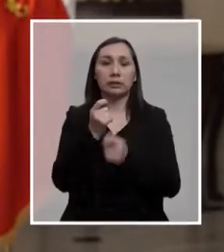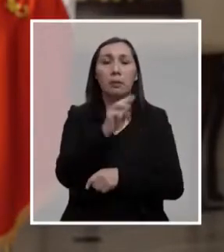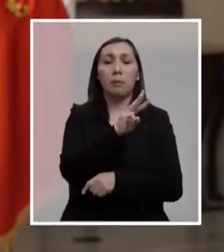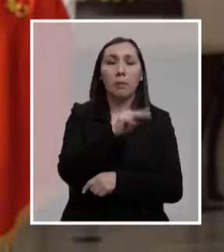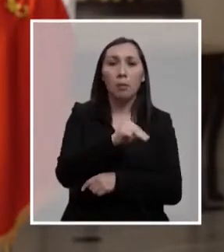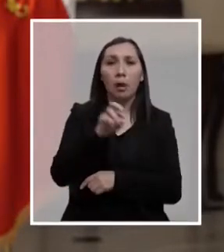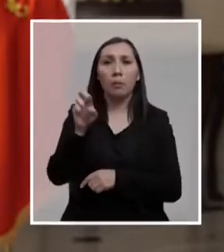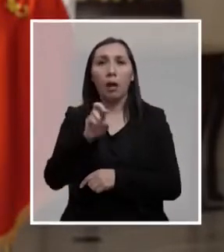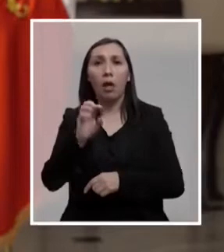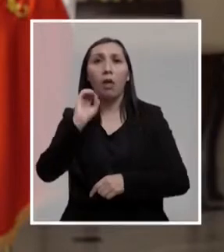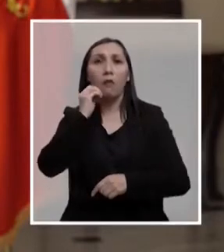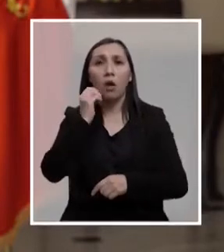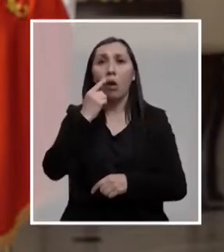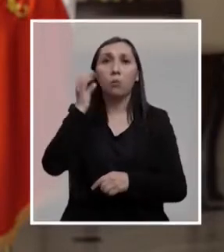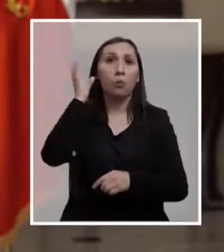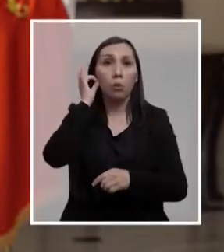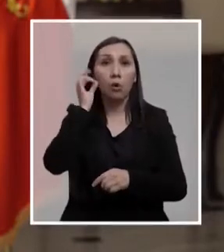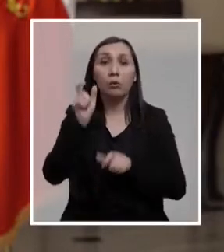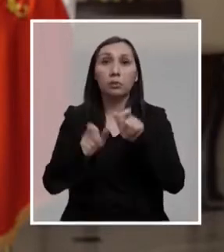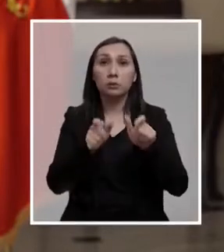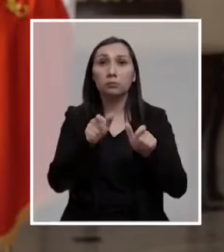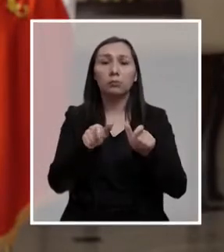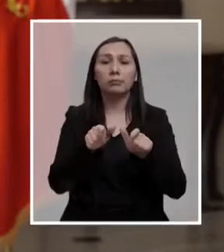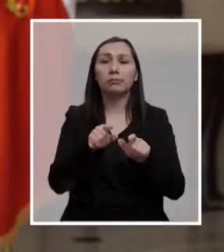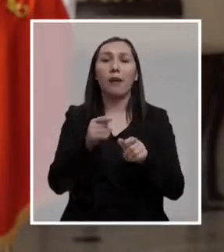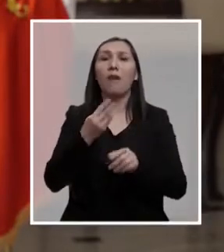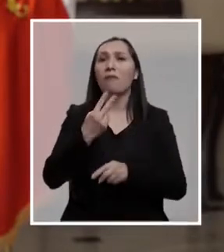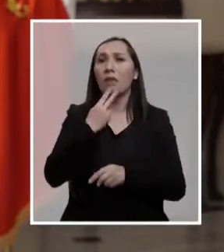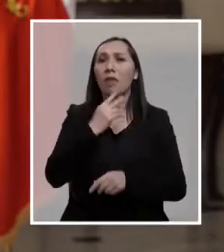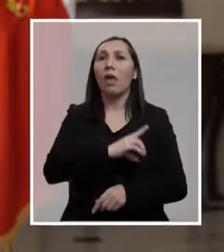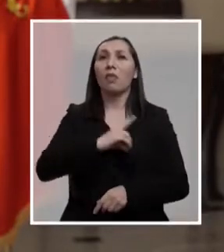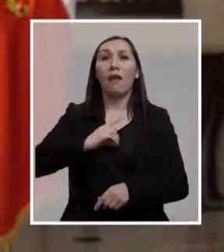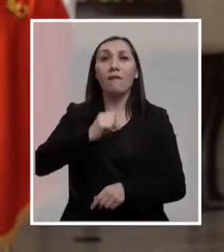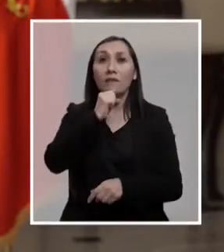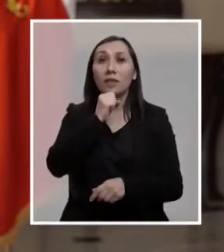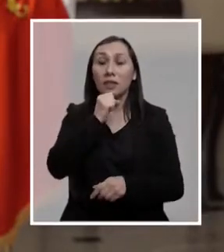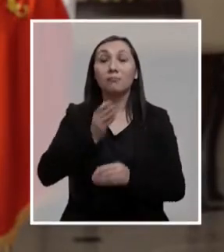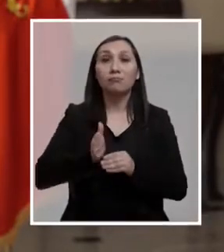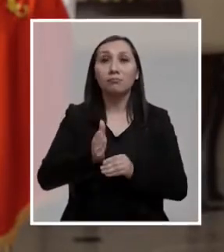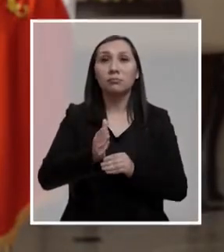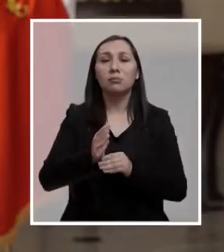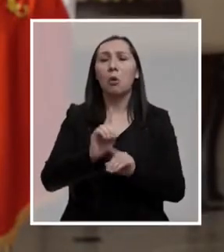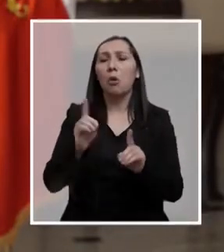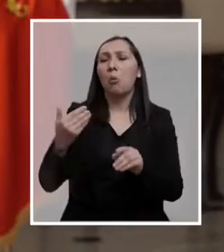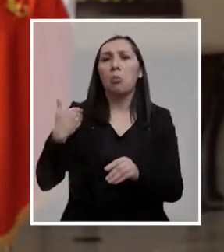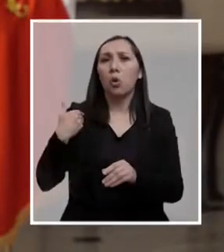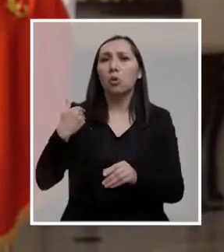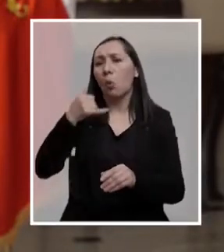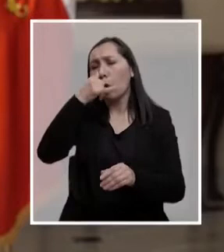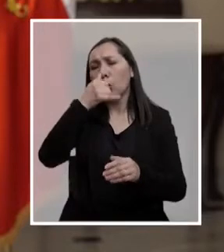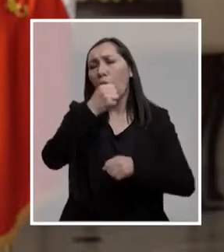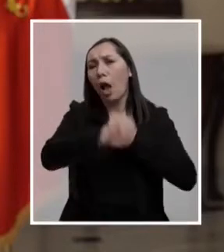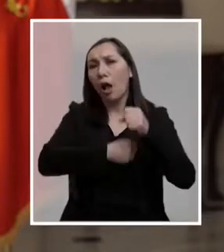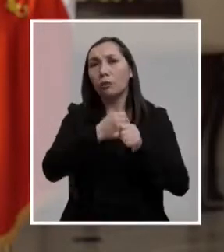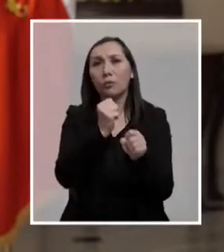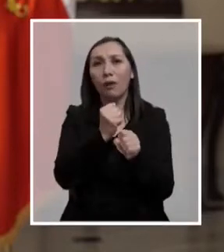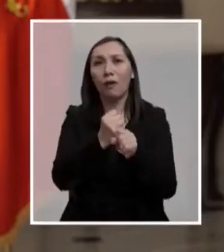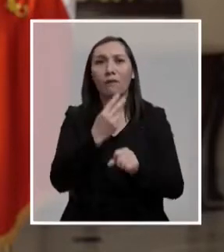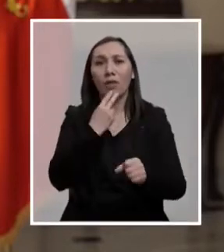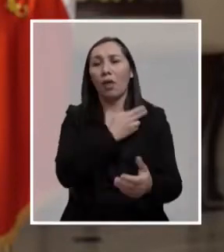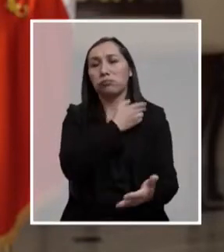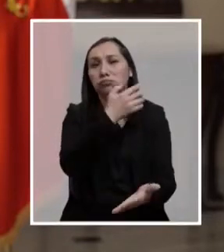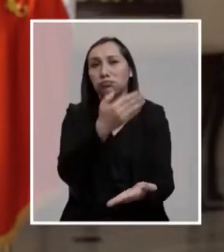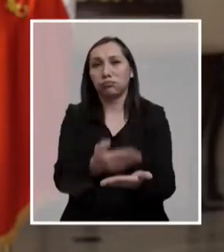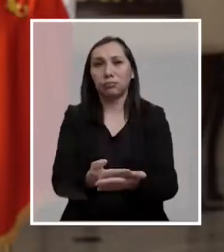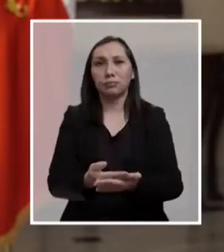padres, madres, abuelos, abuelas, sostengan una vida digna en su vejez sin importar cuánto trabajaron durante su vida.